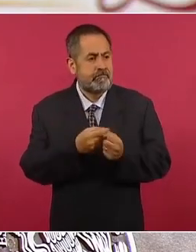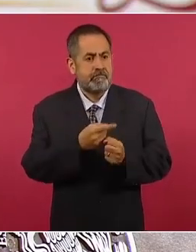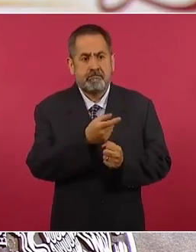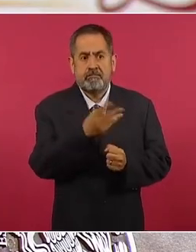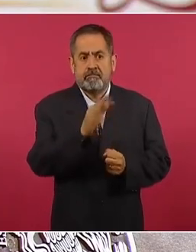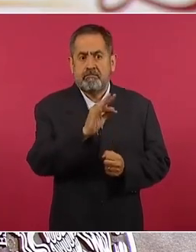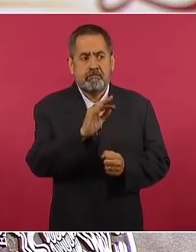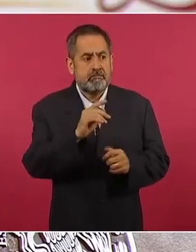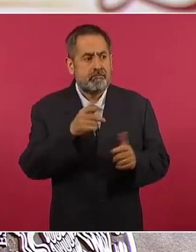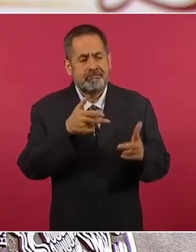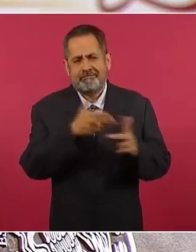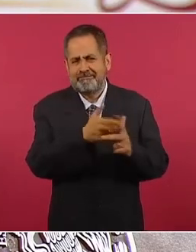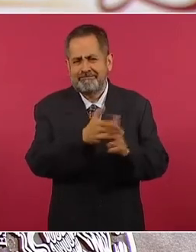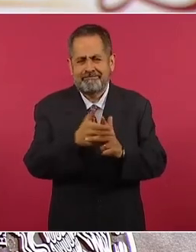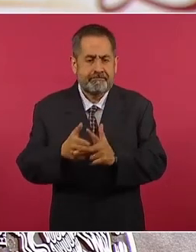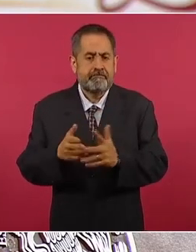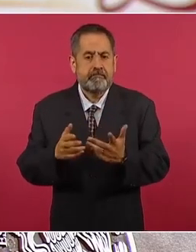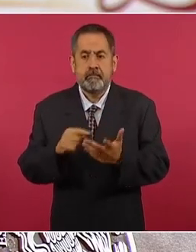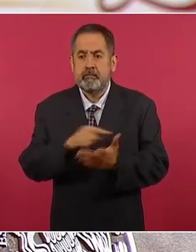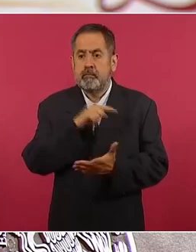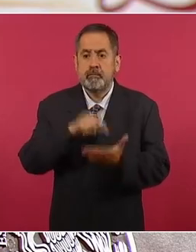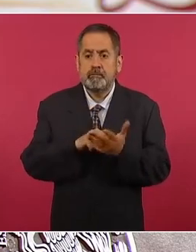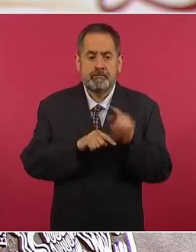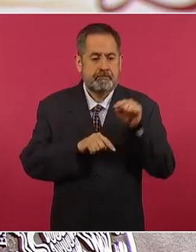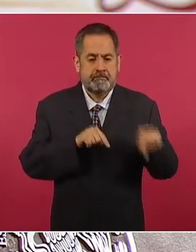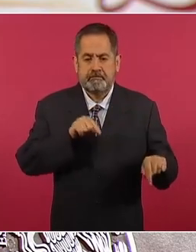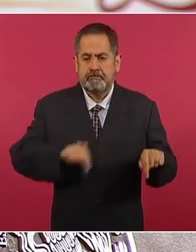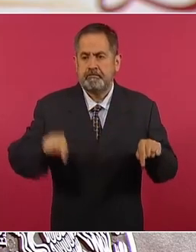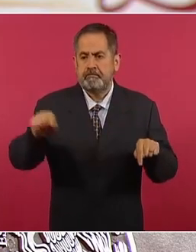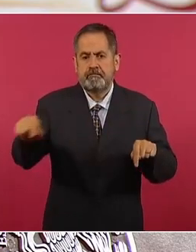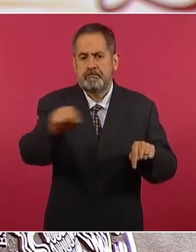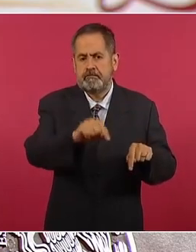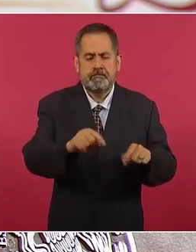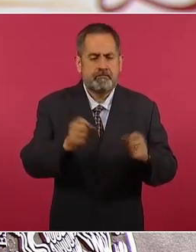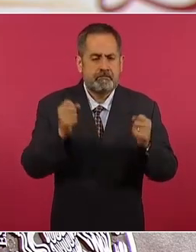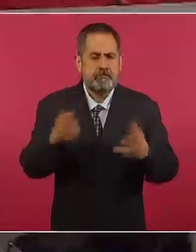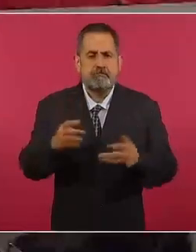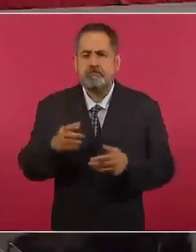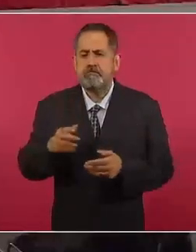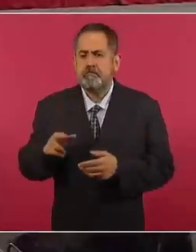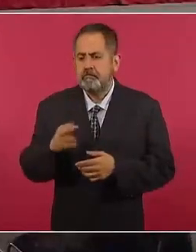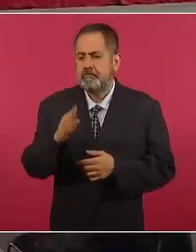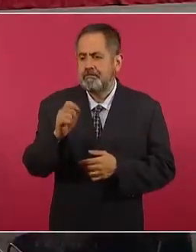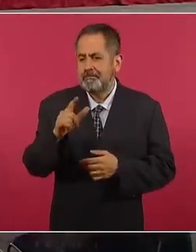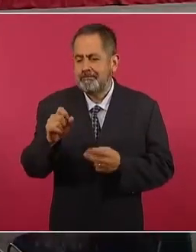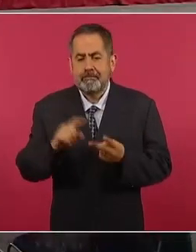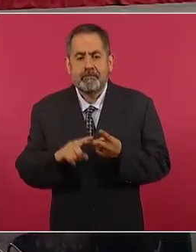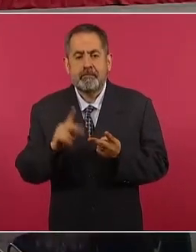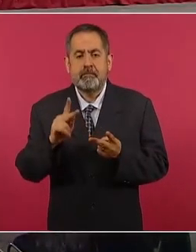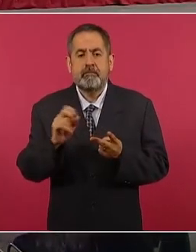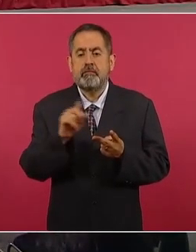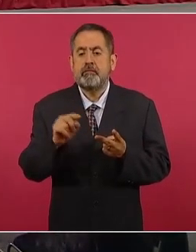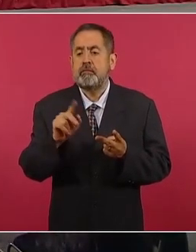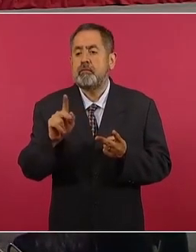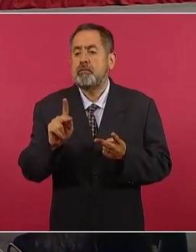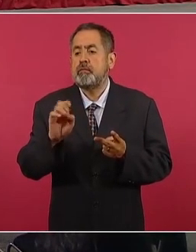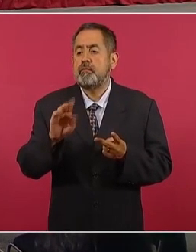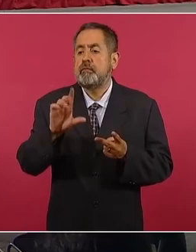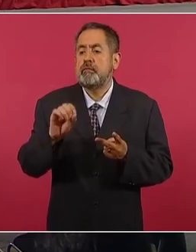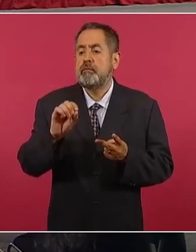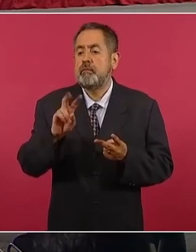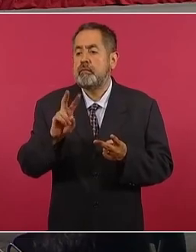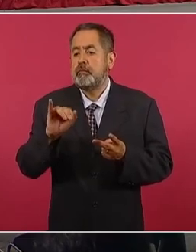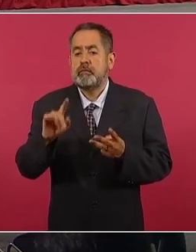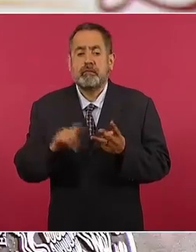que se reubicaron en distintos puntos donde están los testimonios, hacia el río Balsas, hacia el Pozo del Pueblo Viejo, hacia la mina,